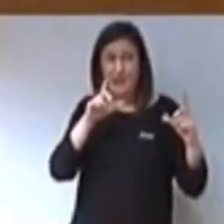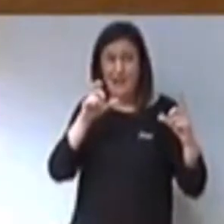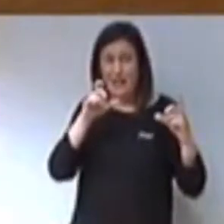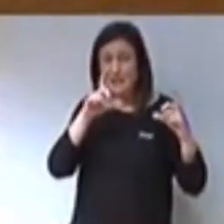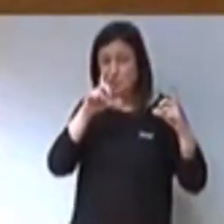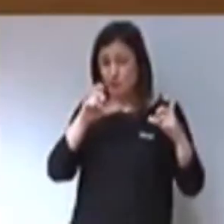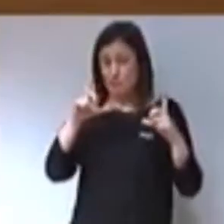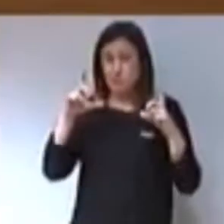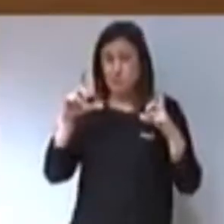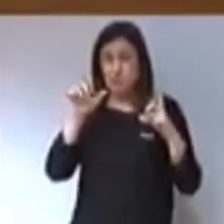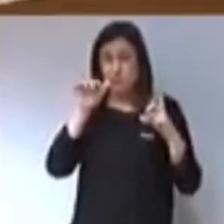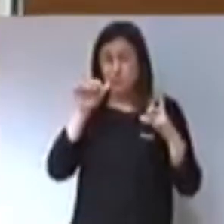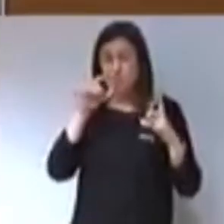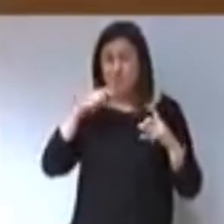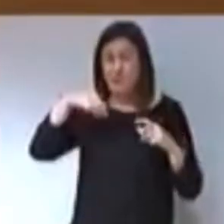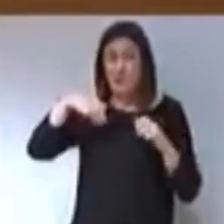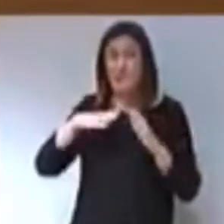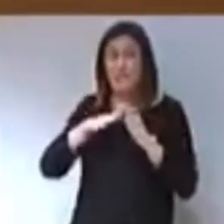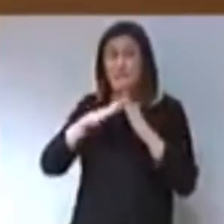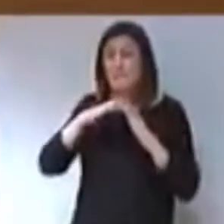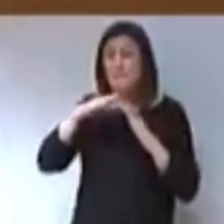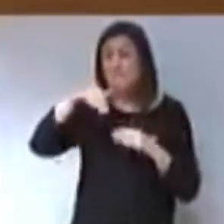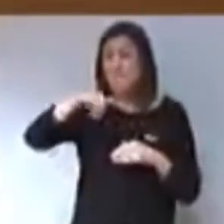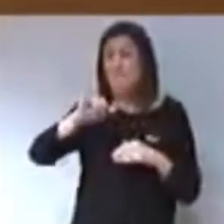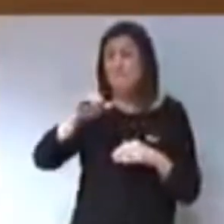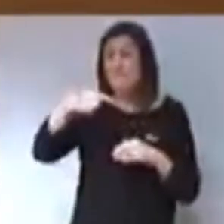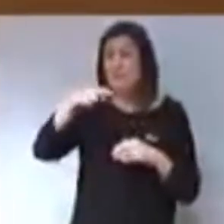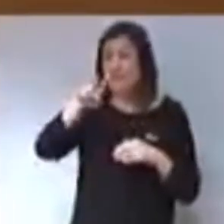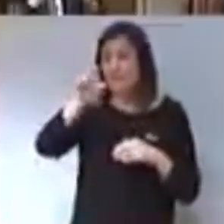Acuérdense quién ponía la nuca y quién pegaba los tiros. Muchas gracias.